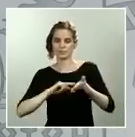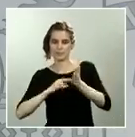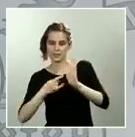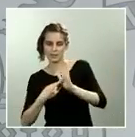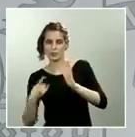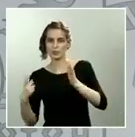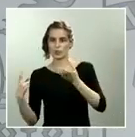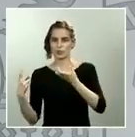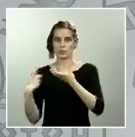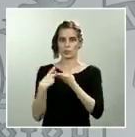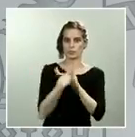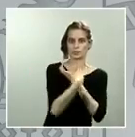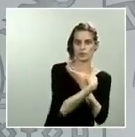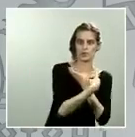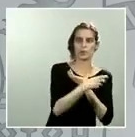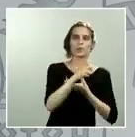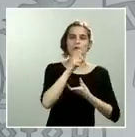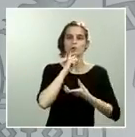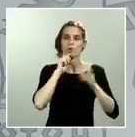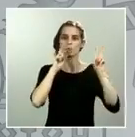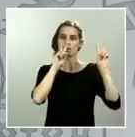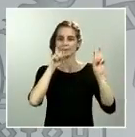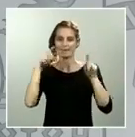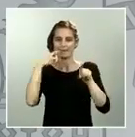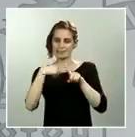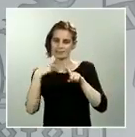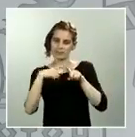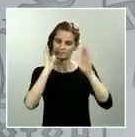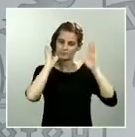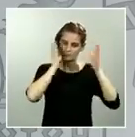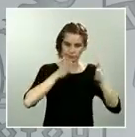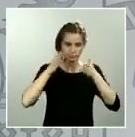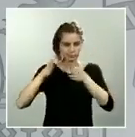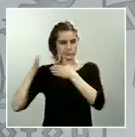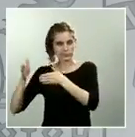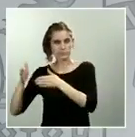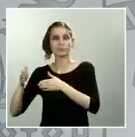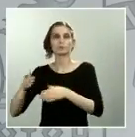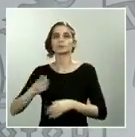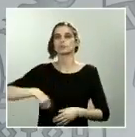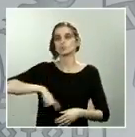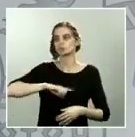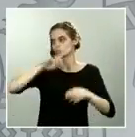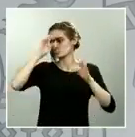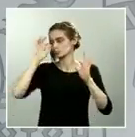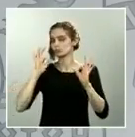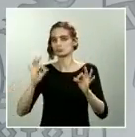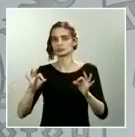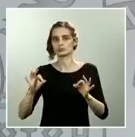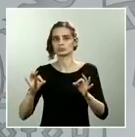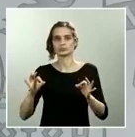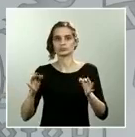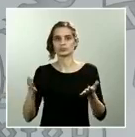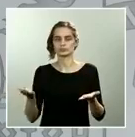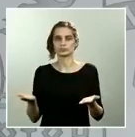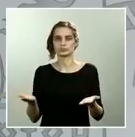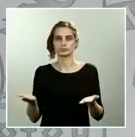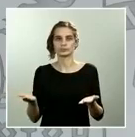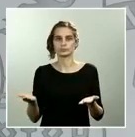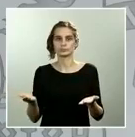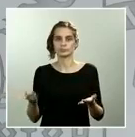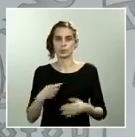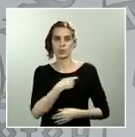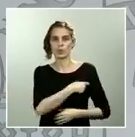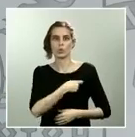diferentes materias. Nosotros, por supuesto, vamos a someternos a las mayorías que se planteen dentro de la comisión. El